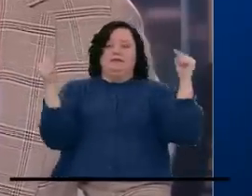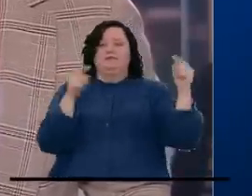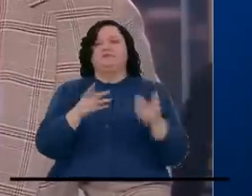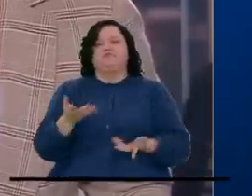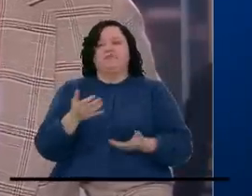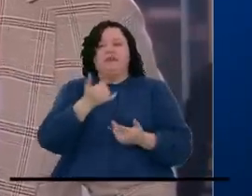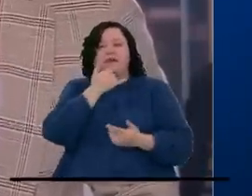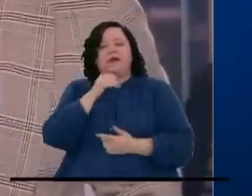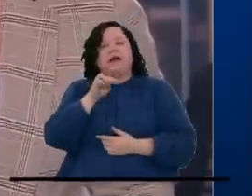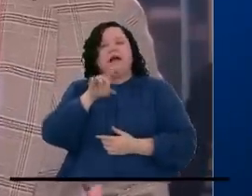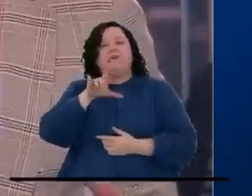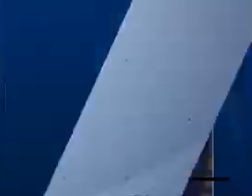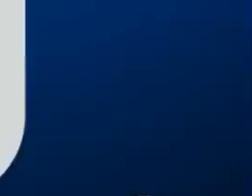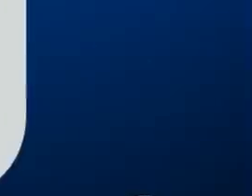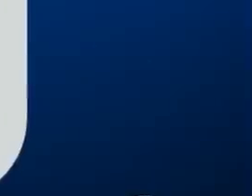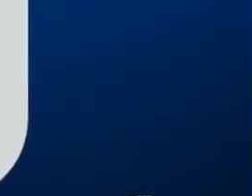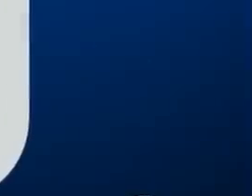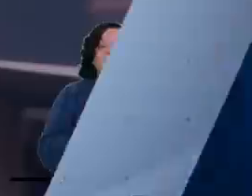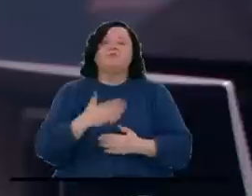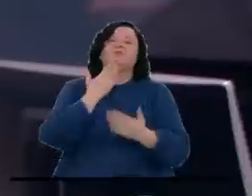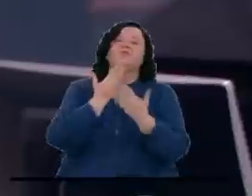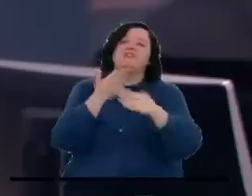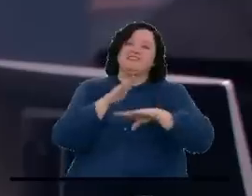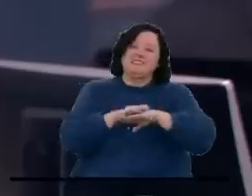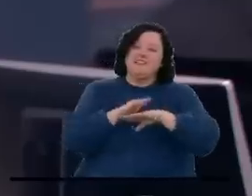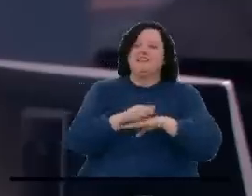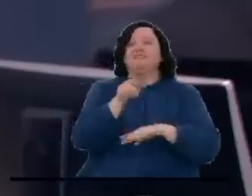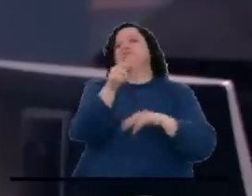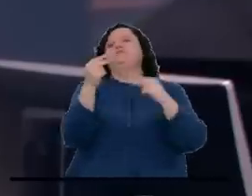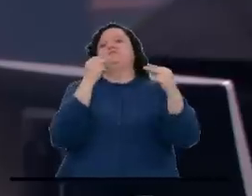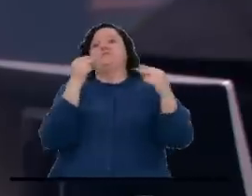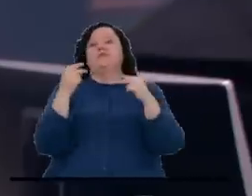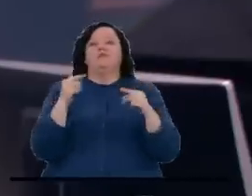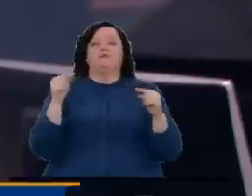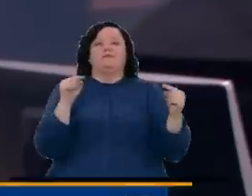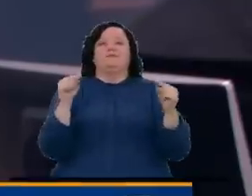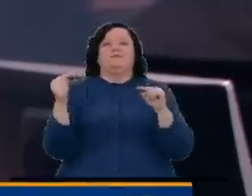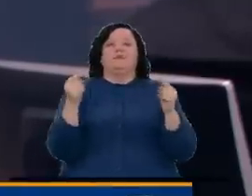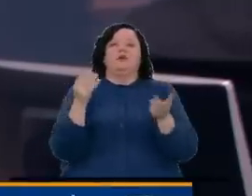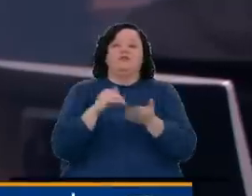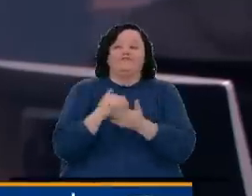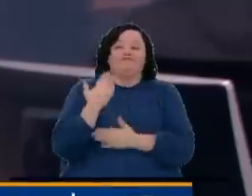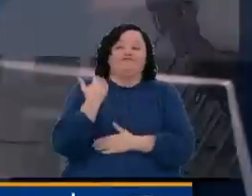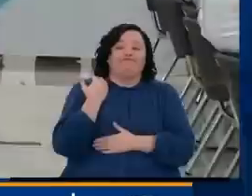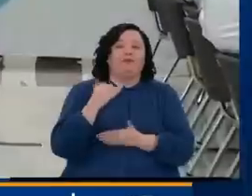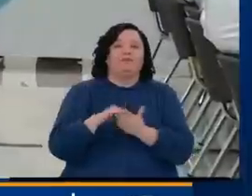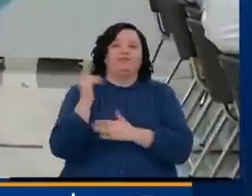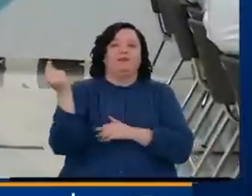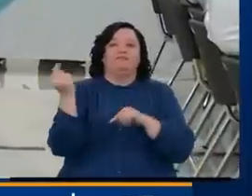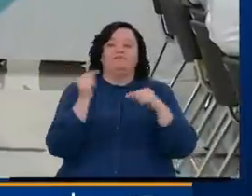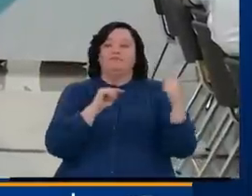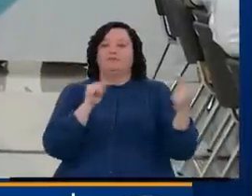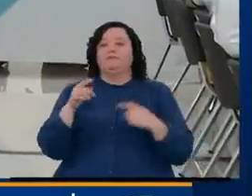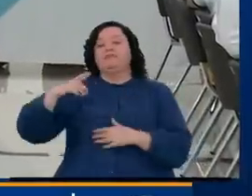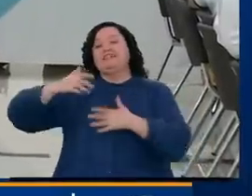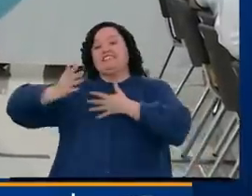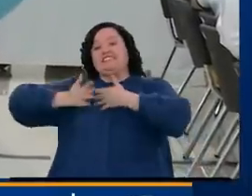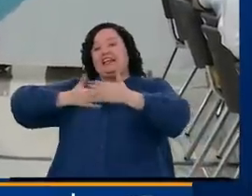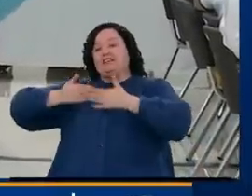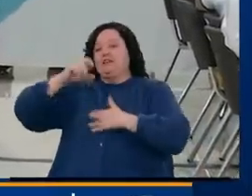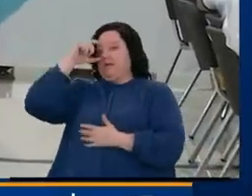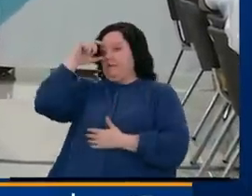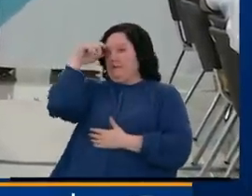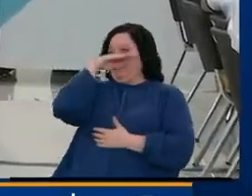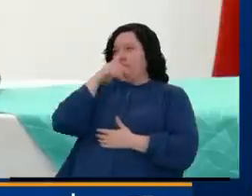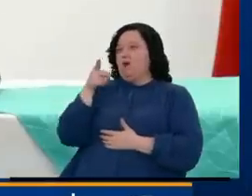¿qué fue lo que pasó? Buenas tardes, Alejandra y televidentes, pues un nuevo rifirrafe que inició en las últimas horas, pues desde San Andrés, el presidente Gustavo